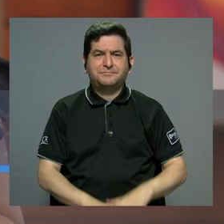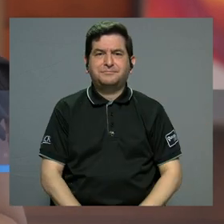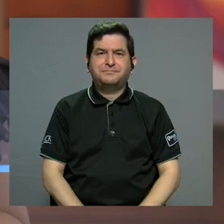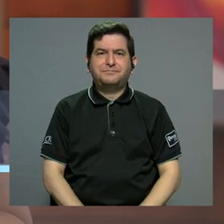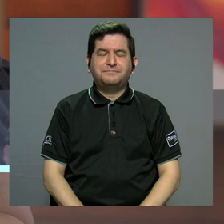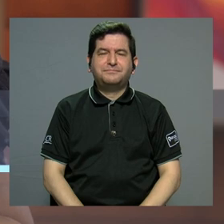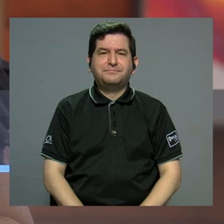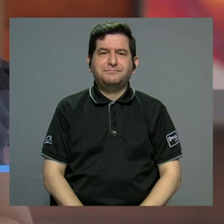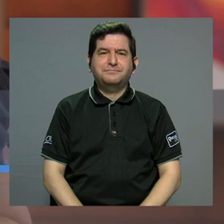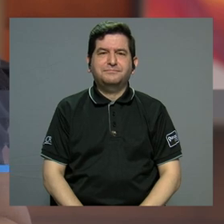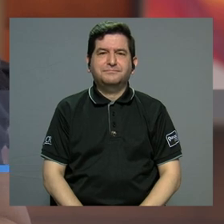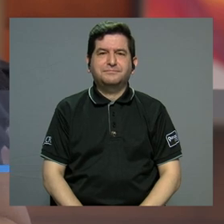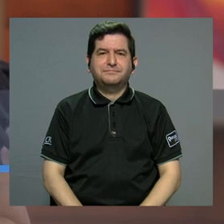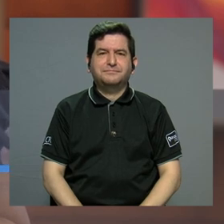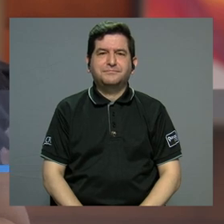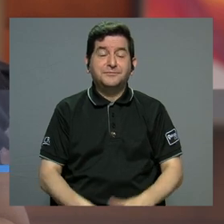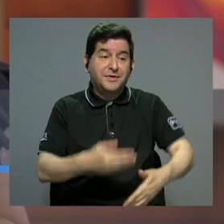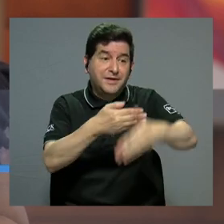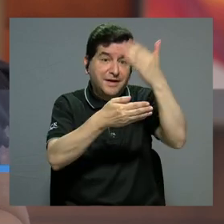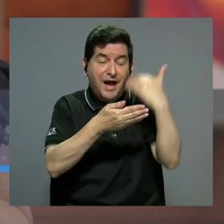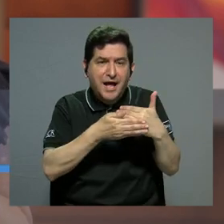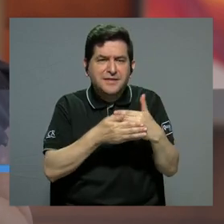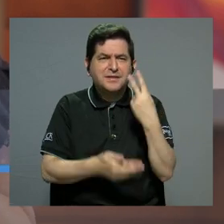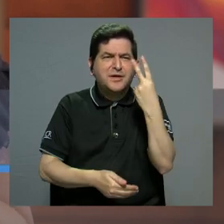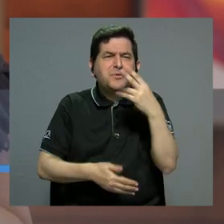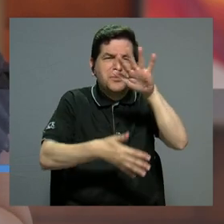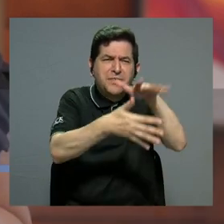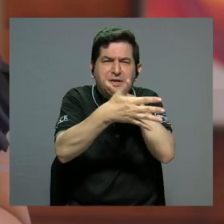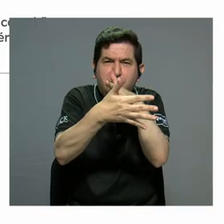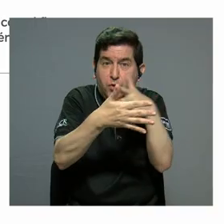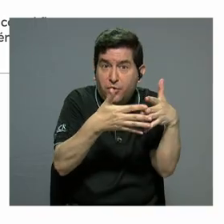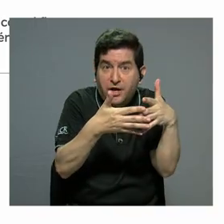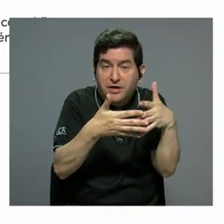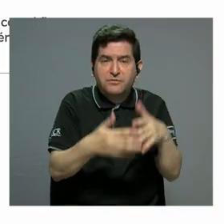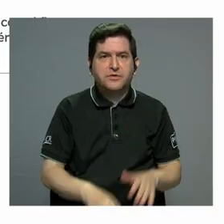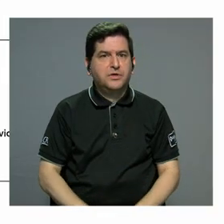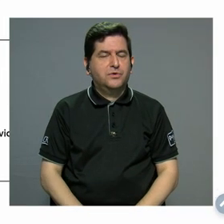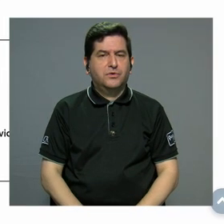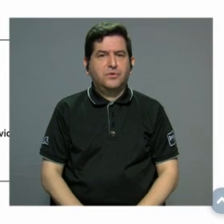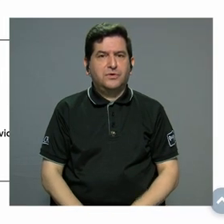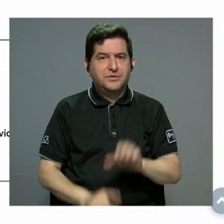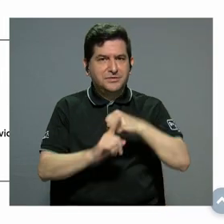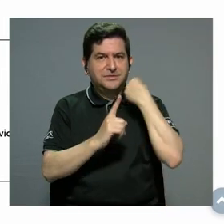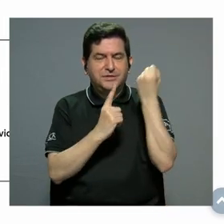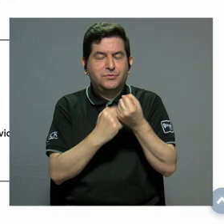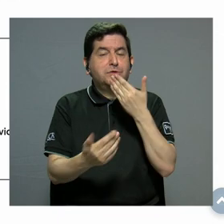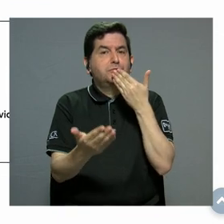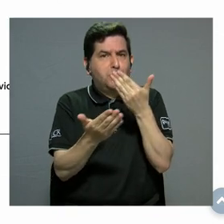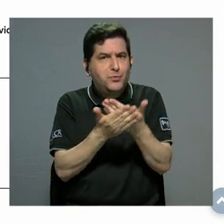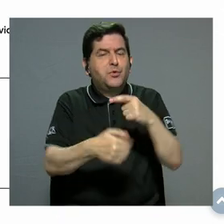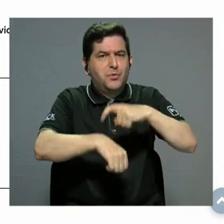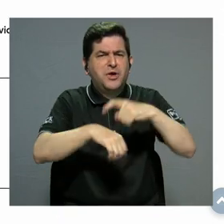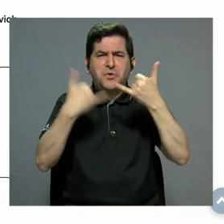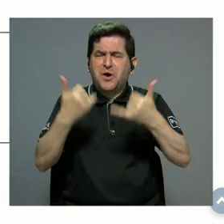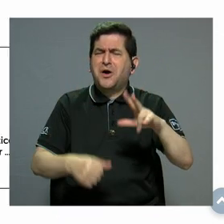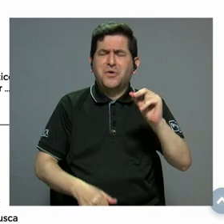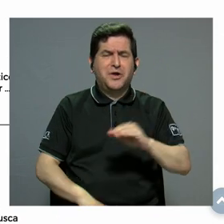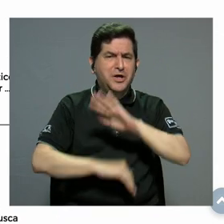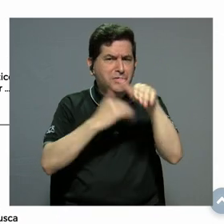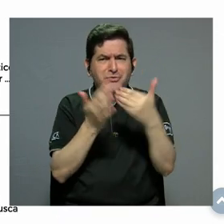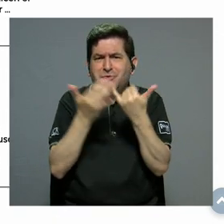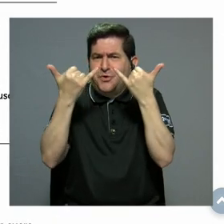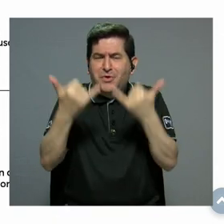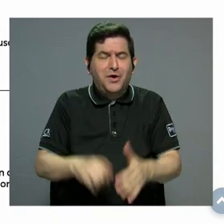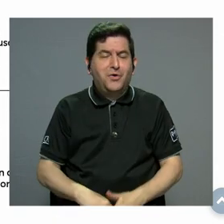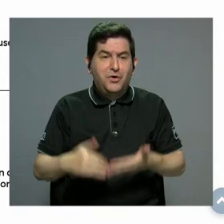Y bueno, poner antes, ver eso gráfico era algo muy bueno en ese momento. Ahora no, ahora todo